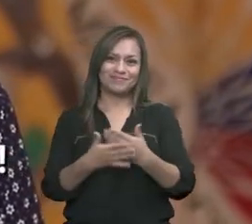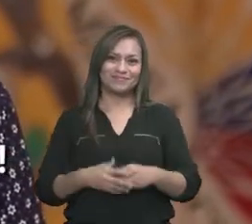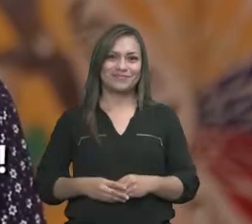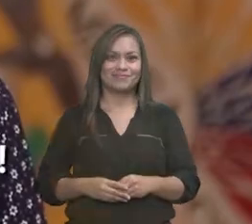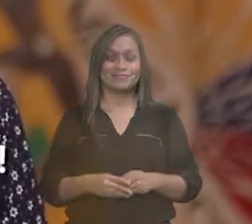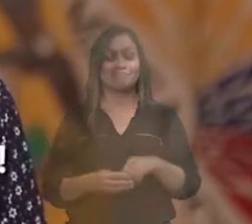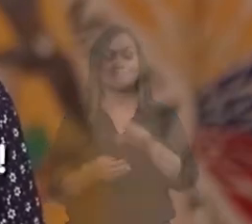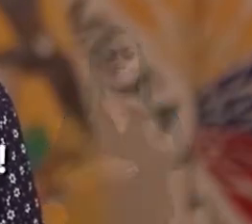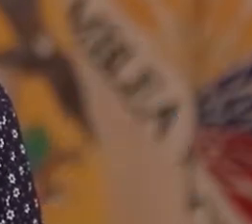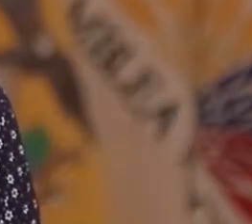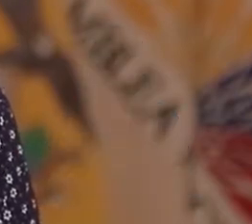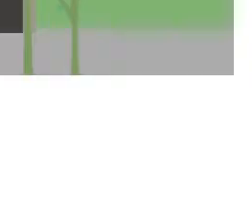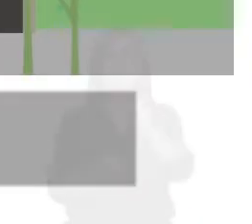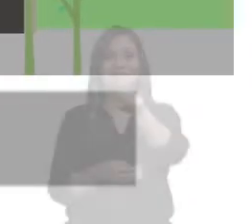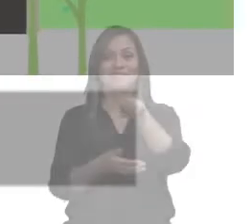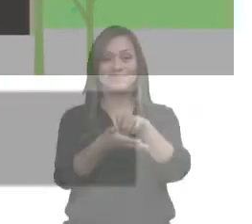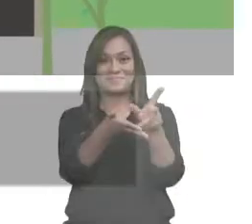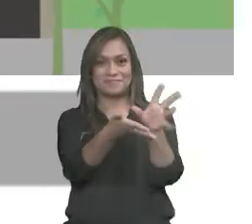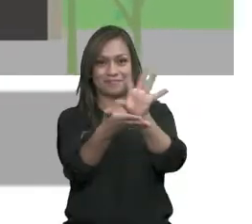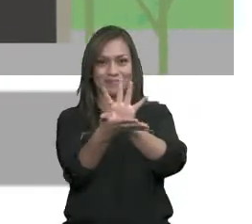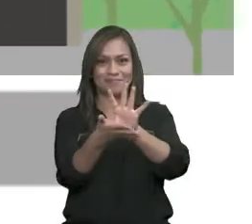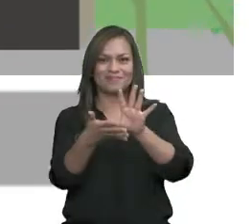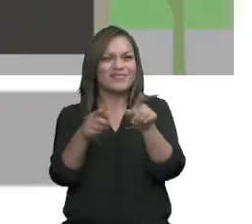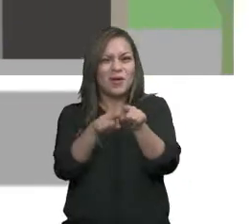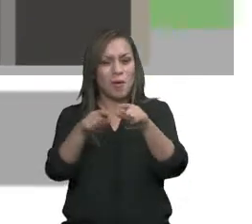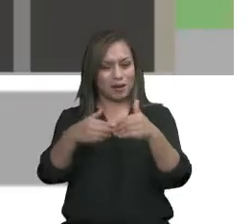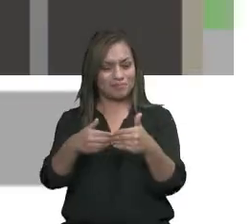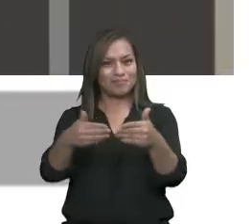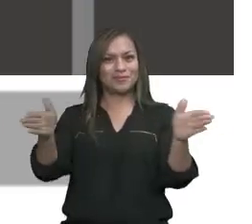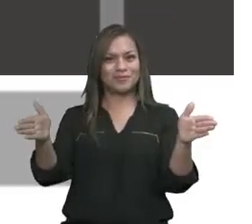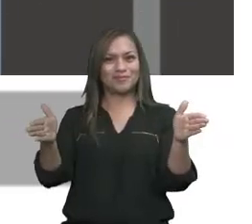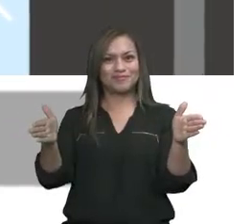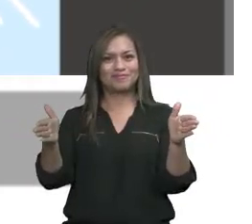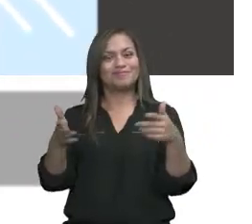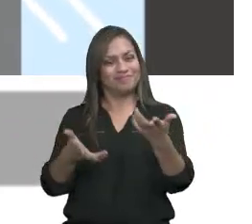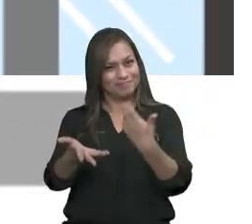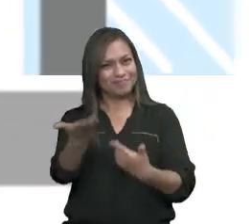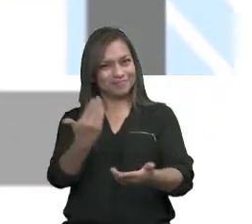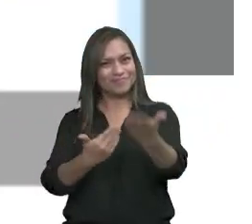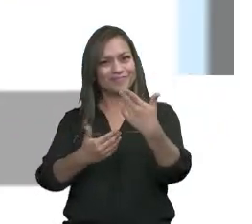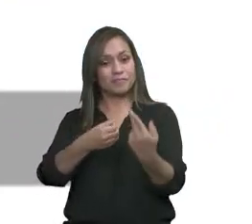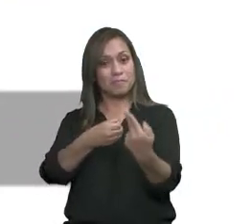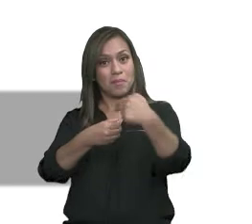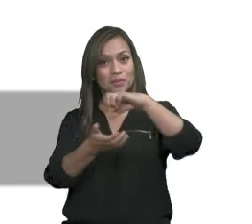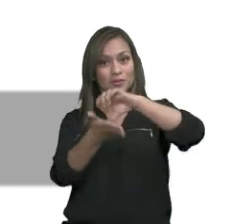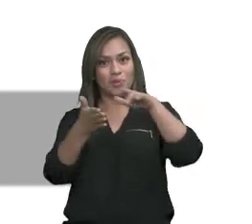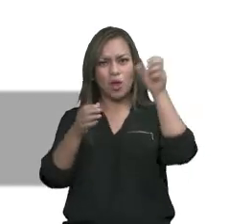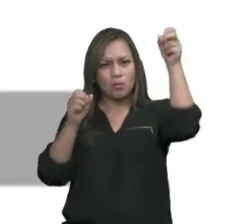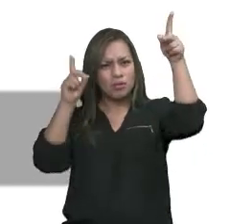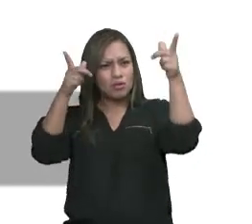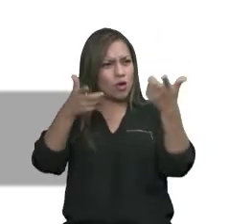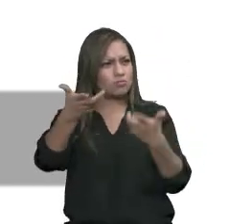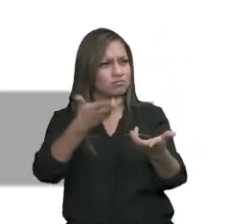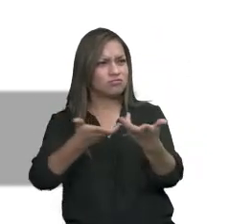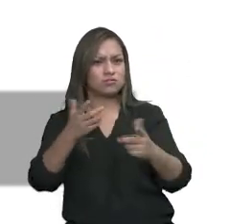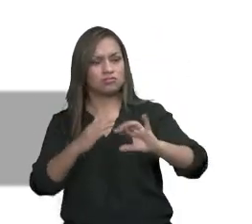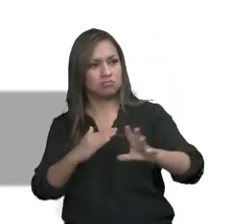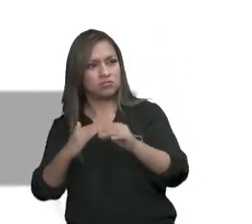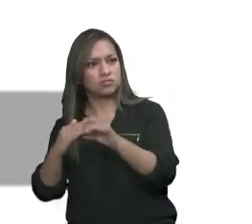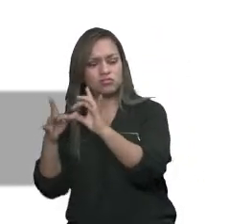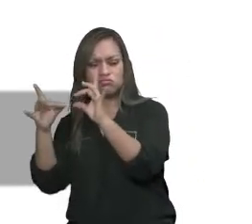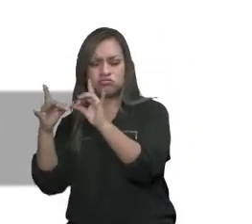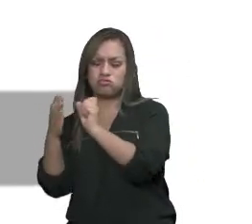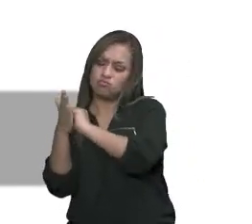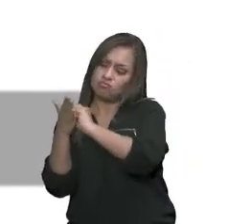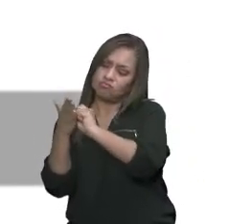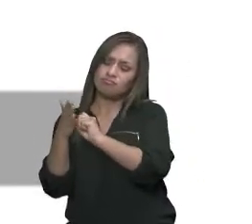últimos años. La Asamblea Nacional de Puertas Abiertas incentiva la participación ciudadana y recoge los